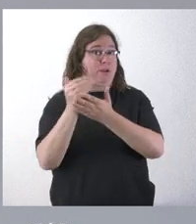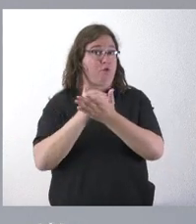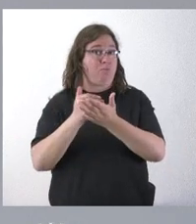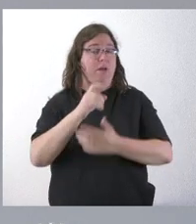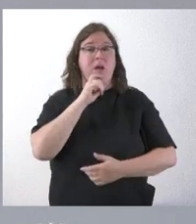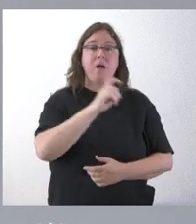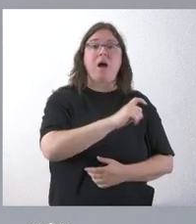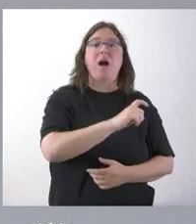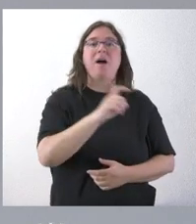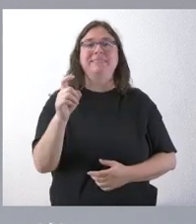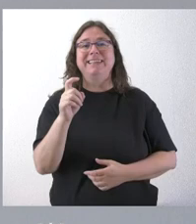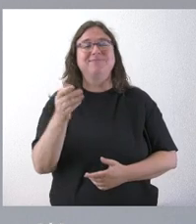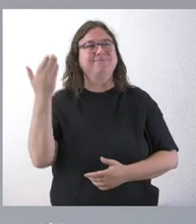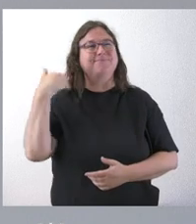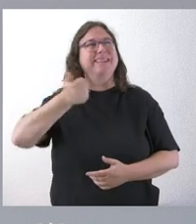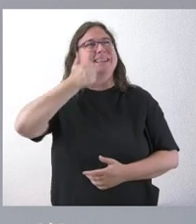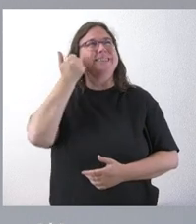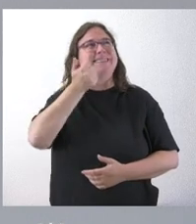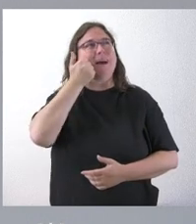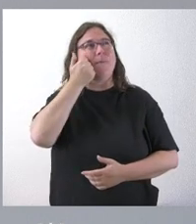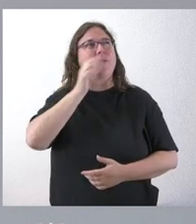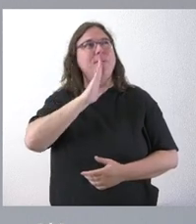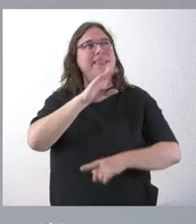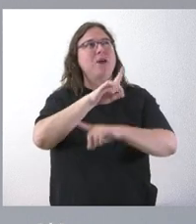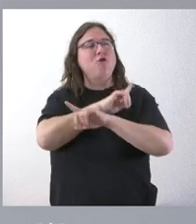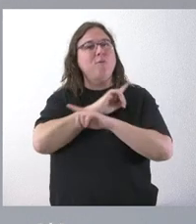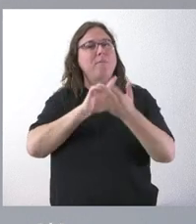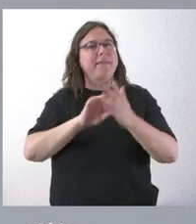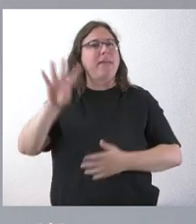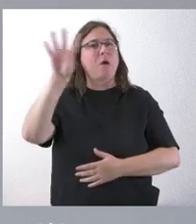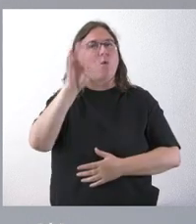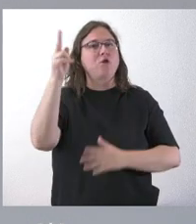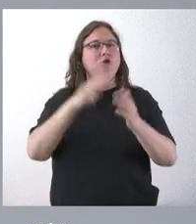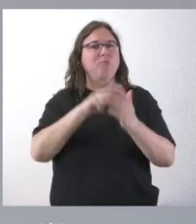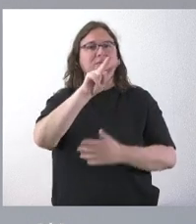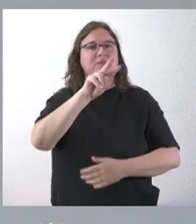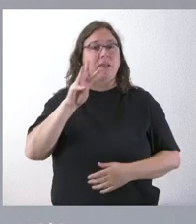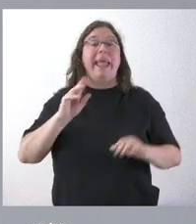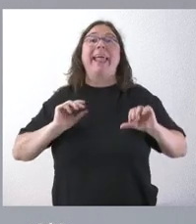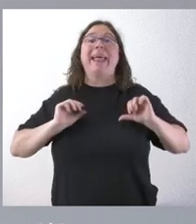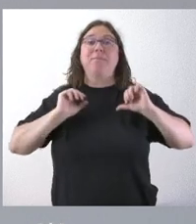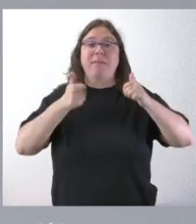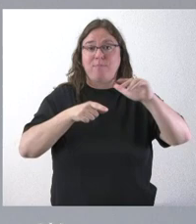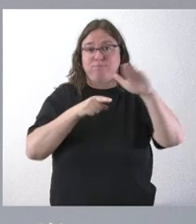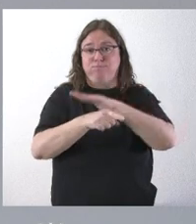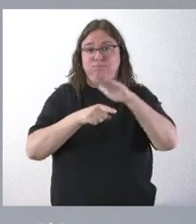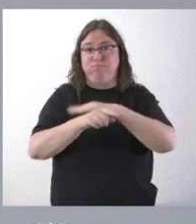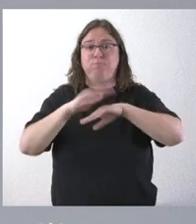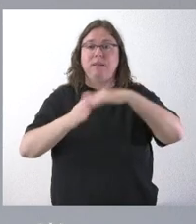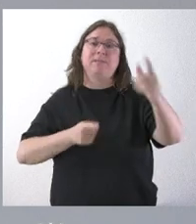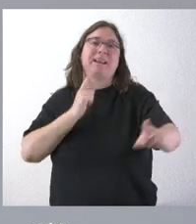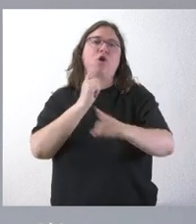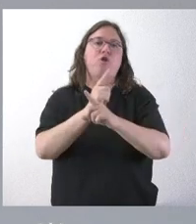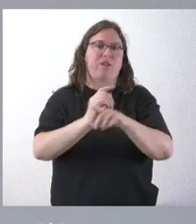el sábado aquel, me parece que era 4 de noviembre de 2023, que iniciábamos la tramitación para plantear este recurso de